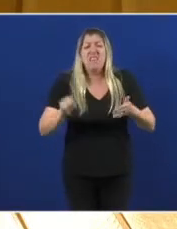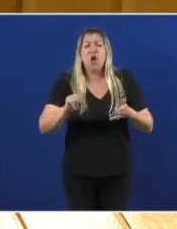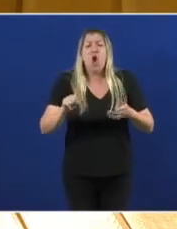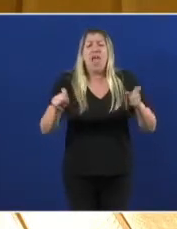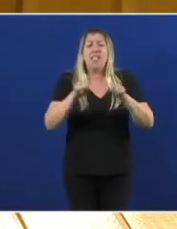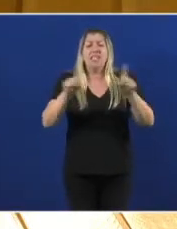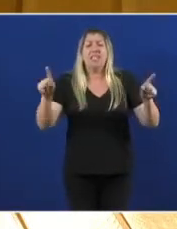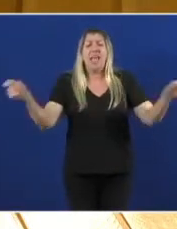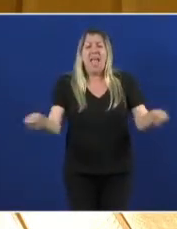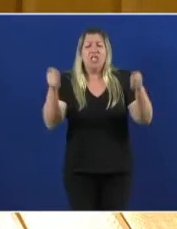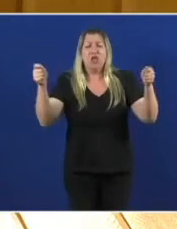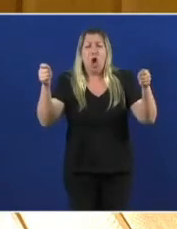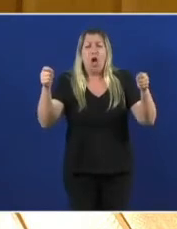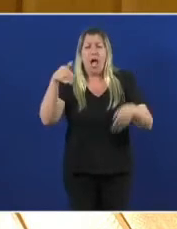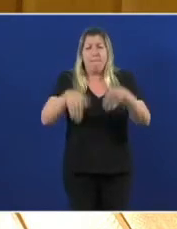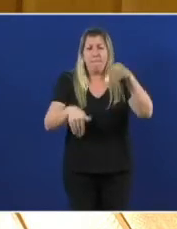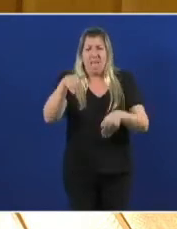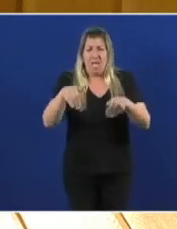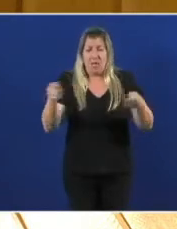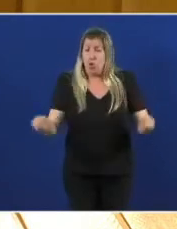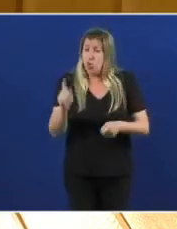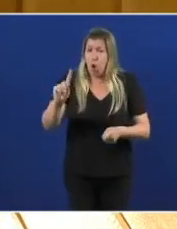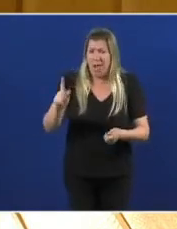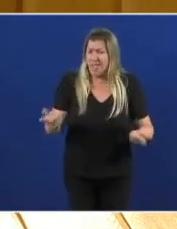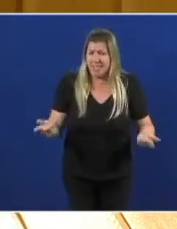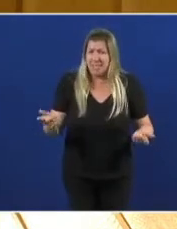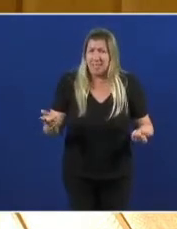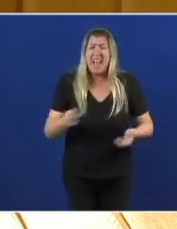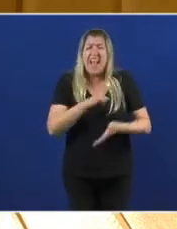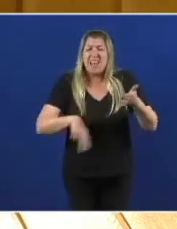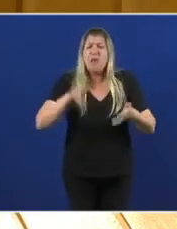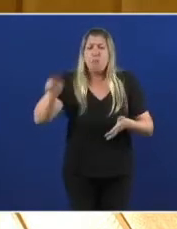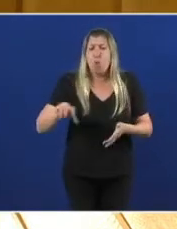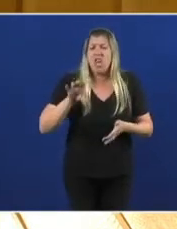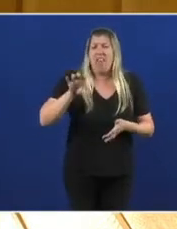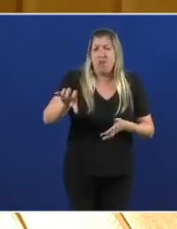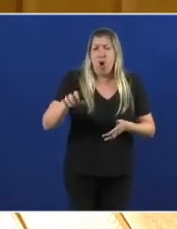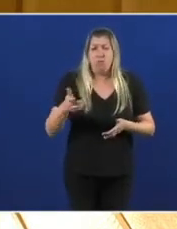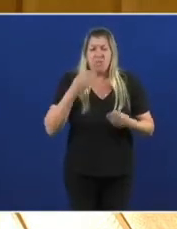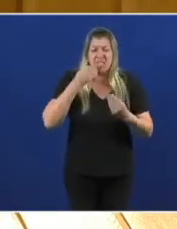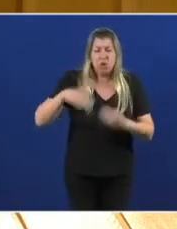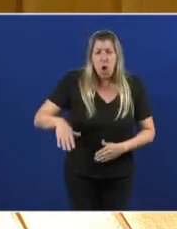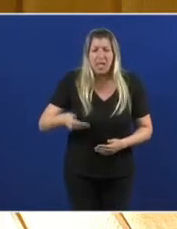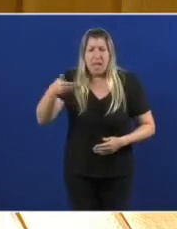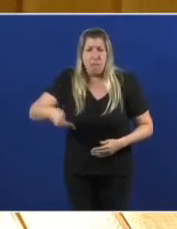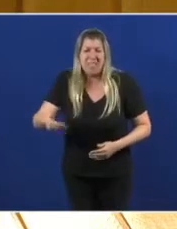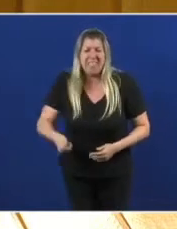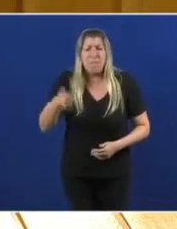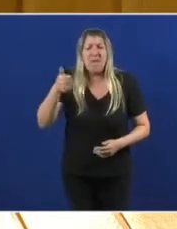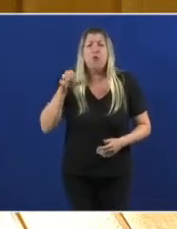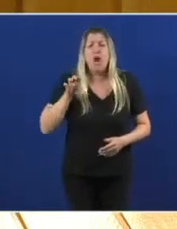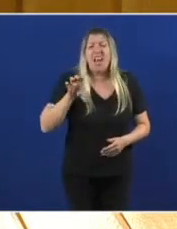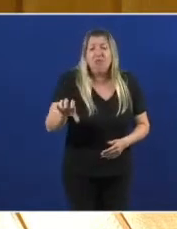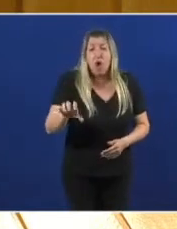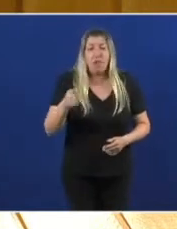non é un arma máis do pim-pam-pum bipartidista, Galiza é unha nación con historia, pero, sobre todo, é unha nación que